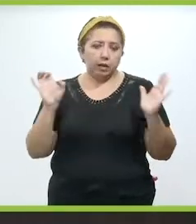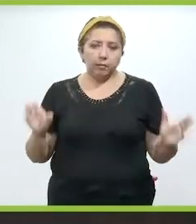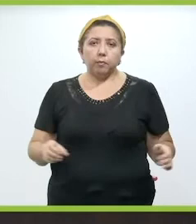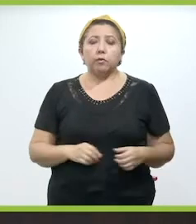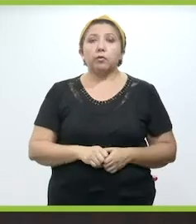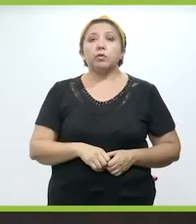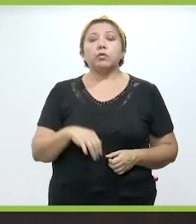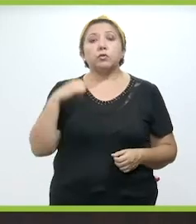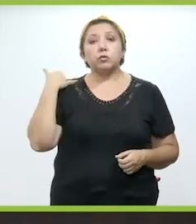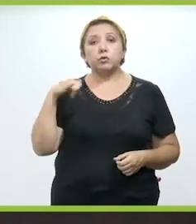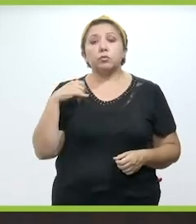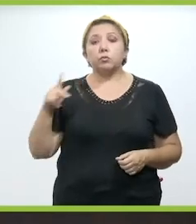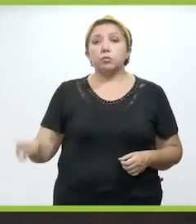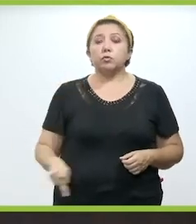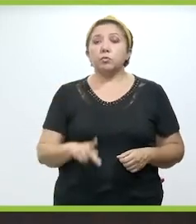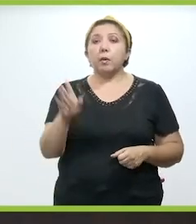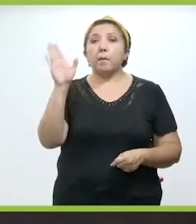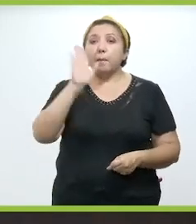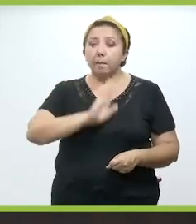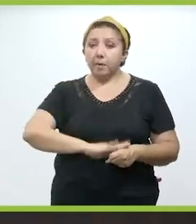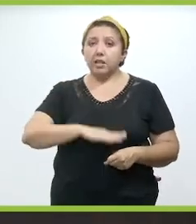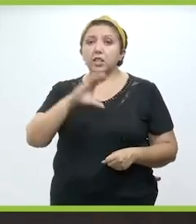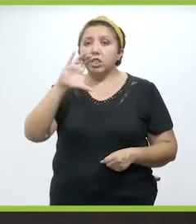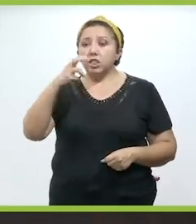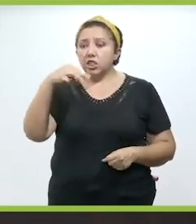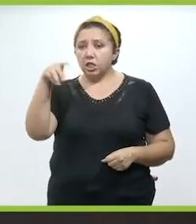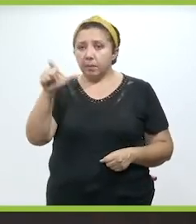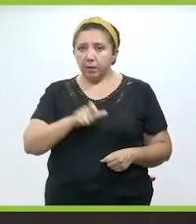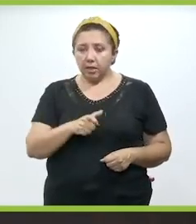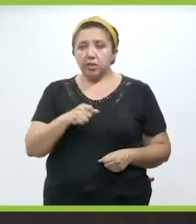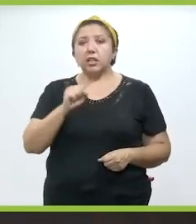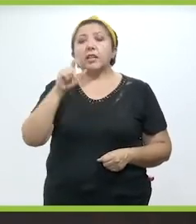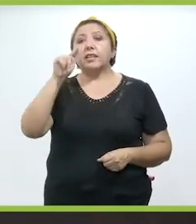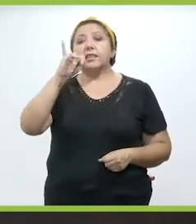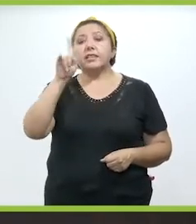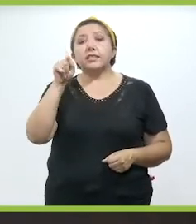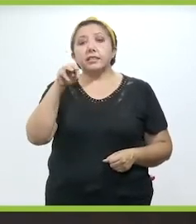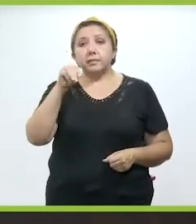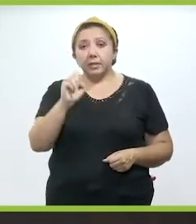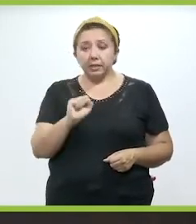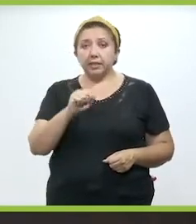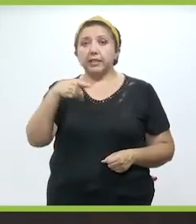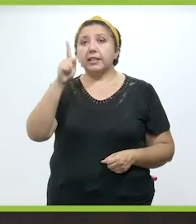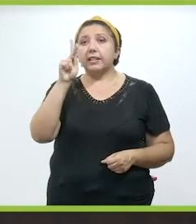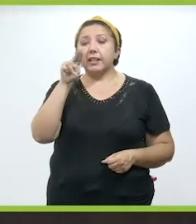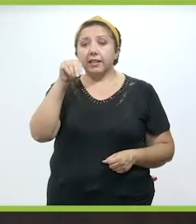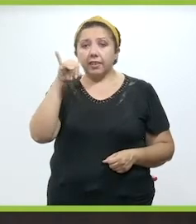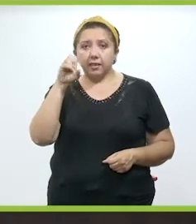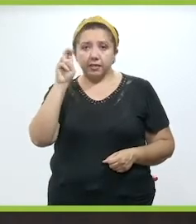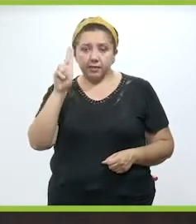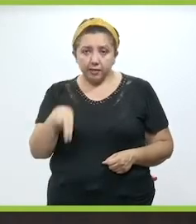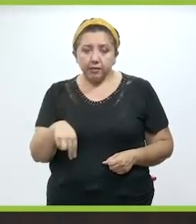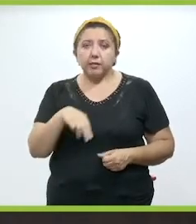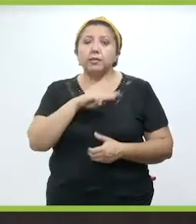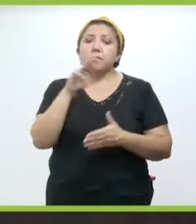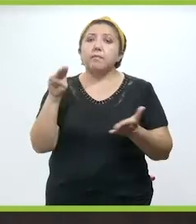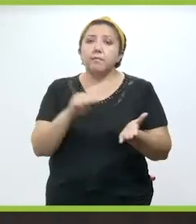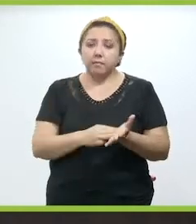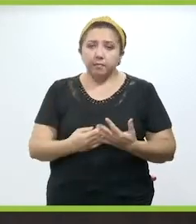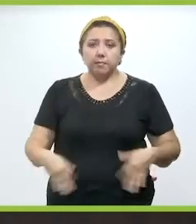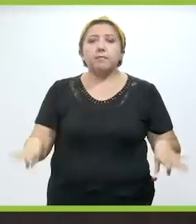Yucatán, evidentemente los municipios de Valladolid, de Chemach, de Ticimín, de Canacín, Mérida, por supuesto, es